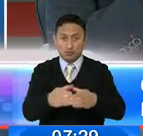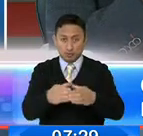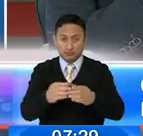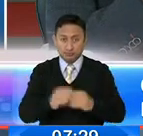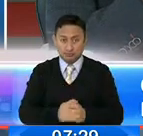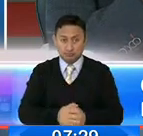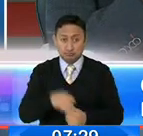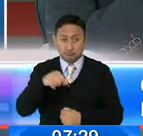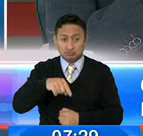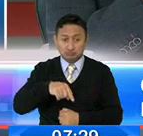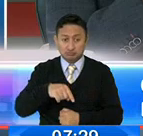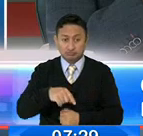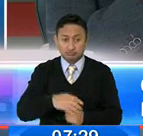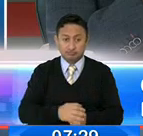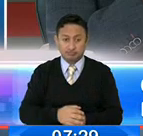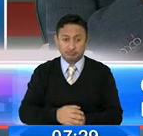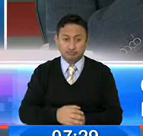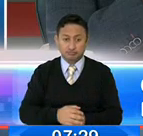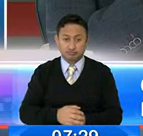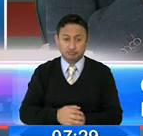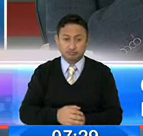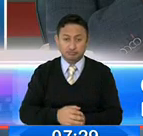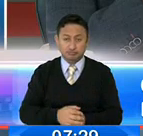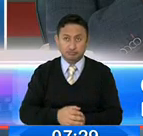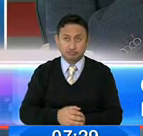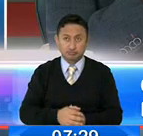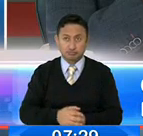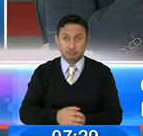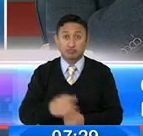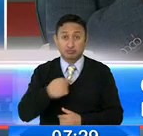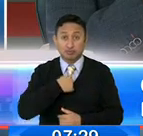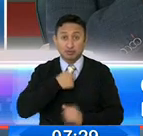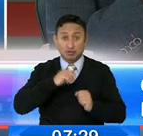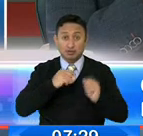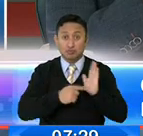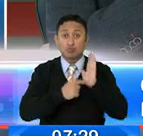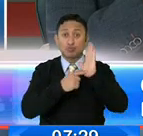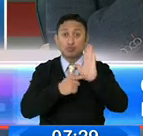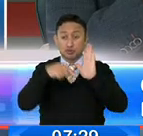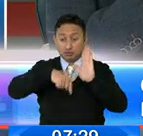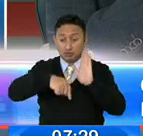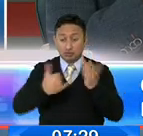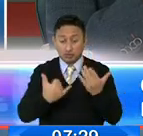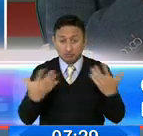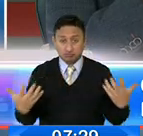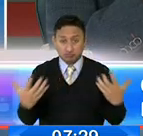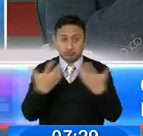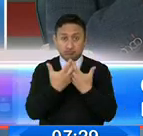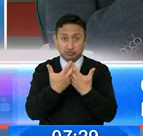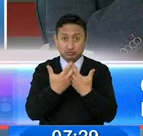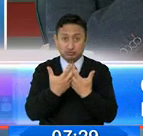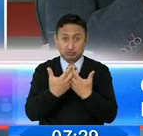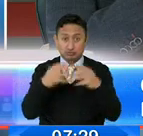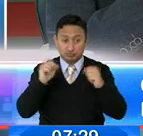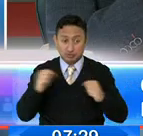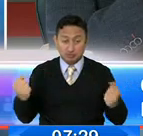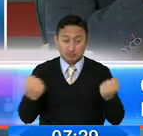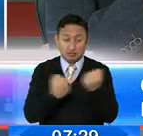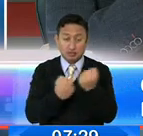ha sido una de las cosas que yo sí sobresalgo en este tiempo, es la unidad que hemos tenido